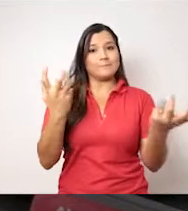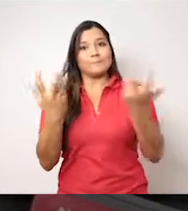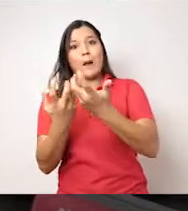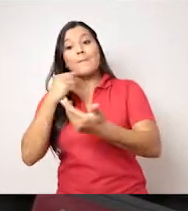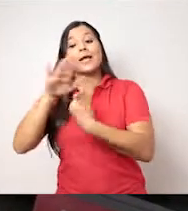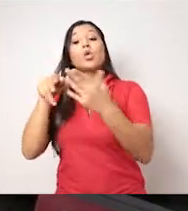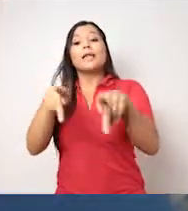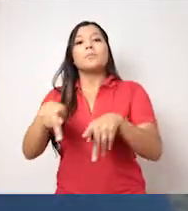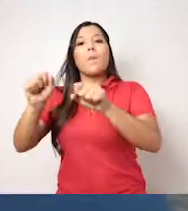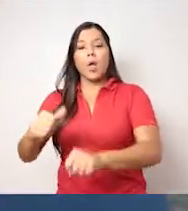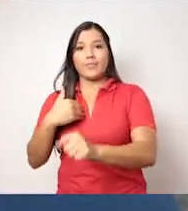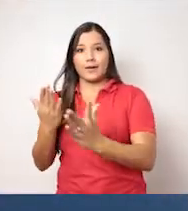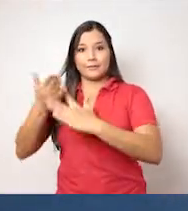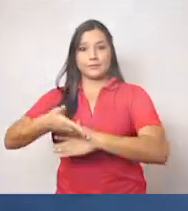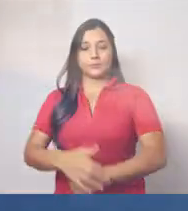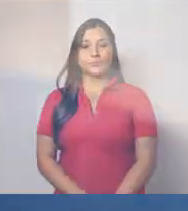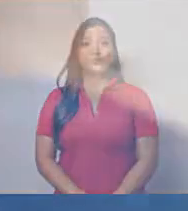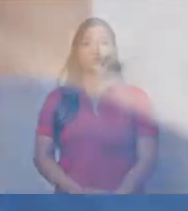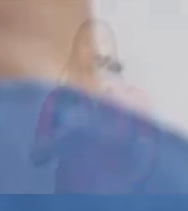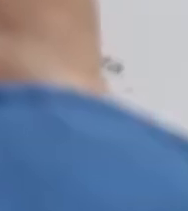necesaria para que todos puedan tener acceso a ella.